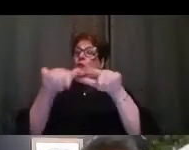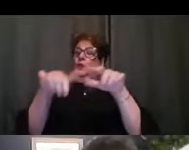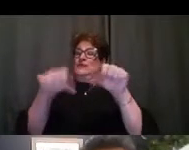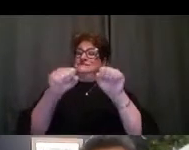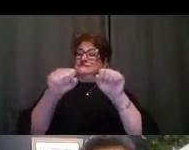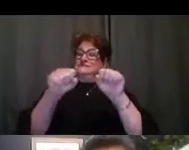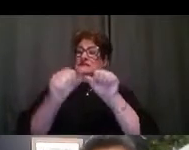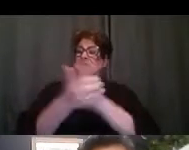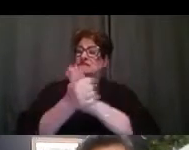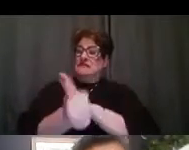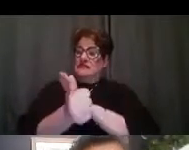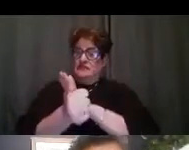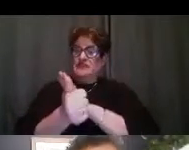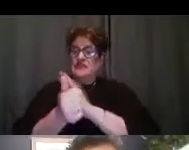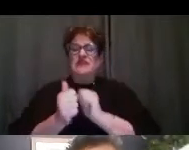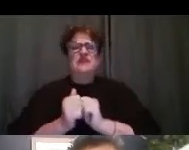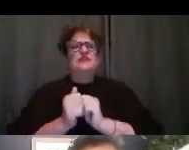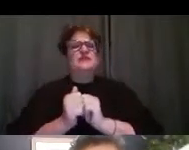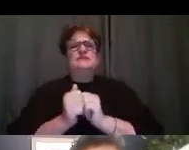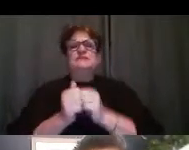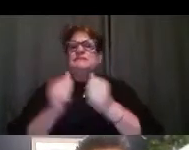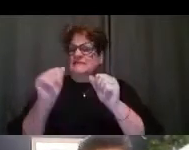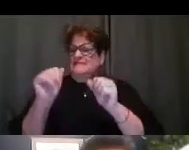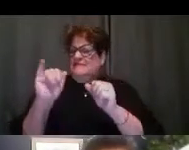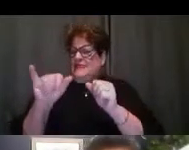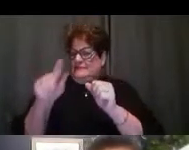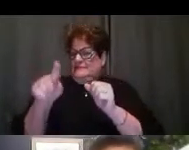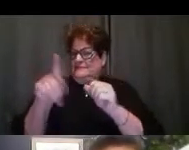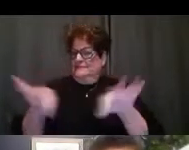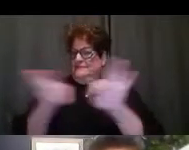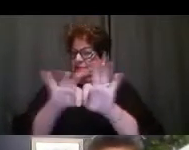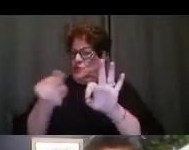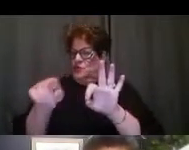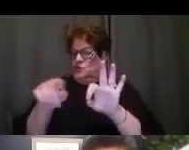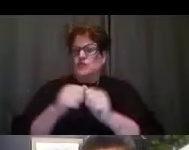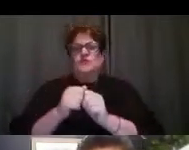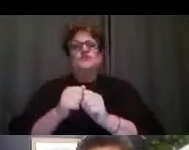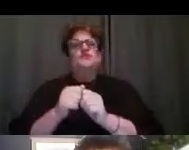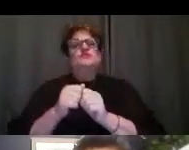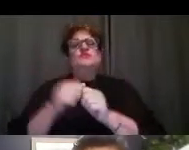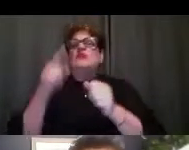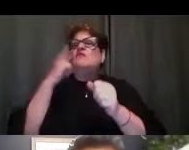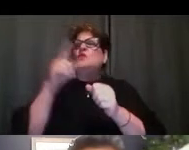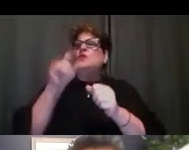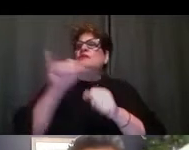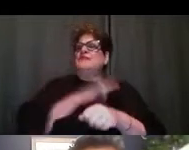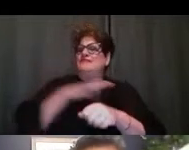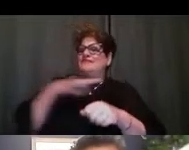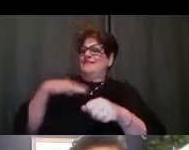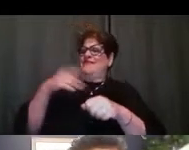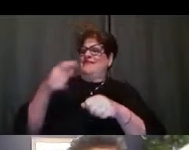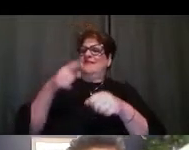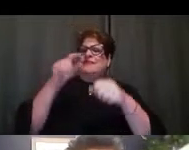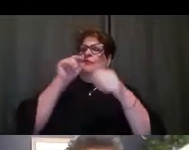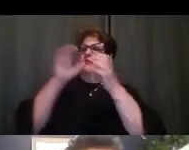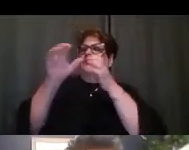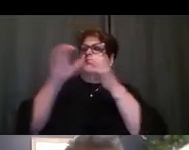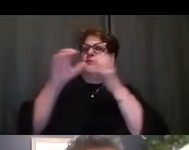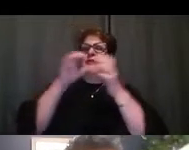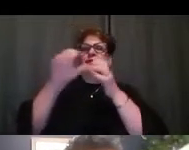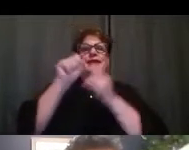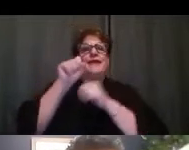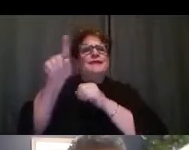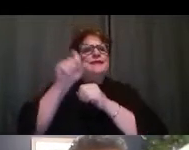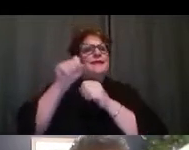Lo que es competencia lingüística es la habilidad de una organización y